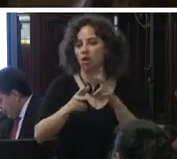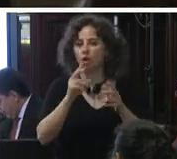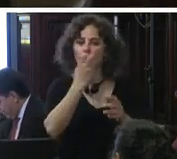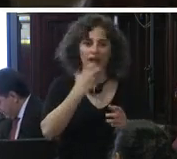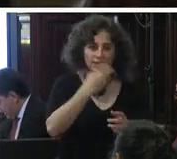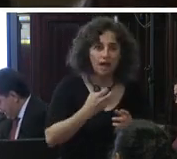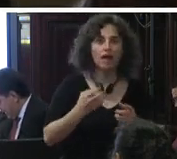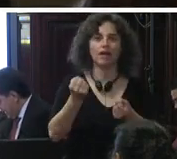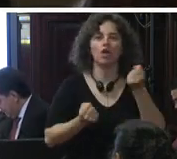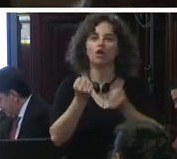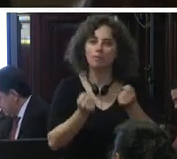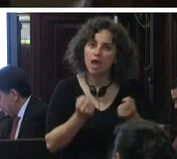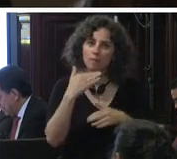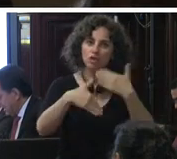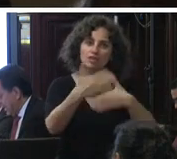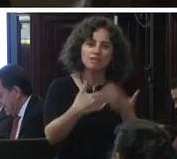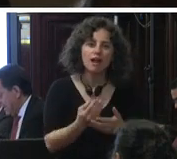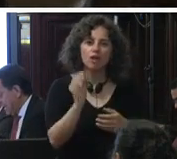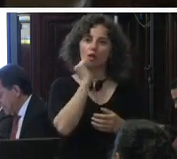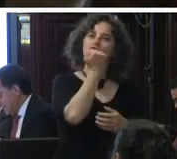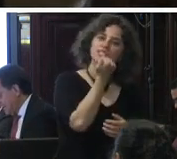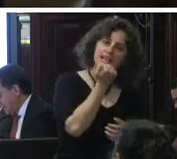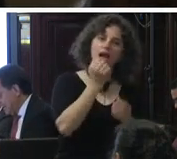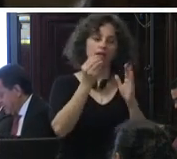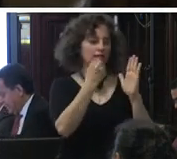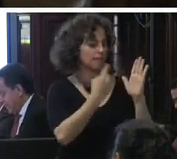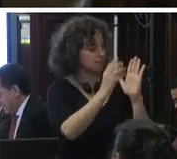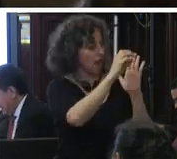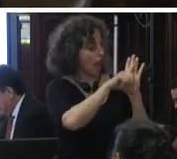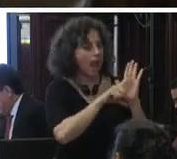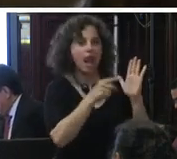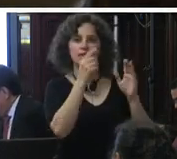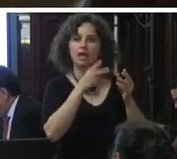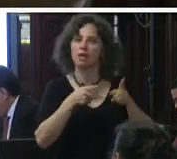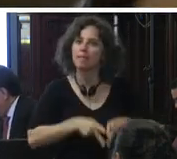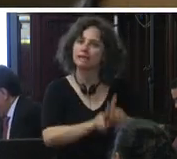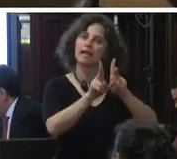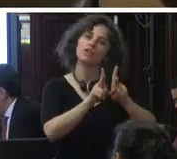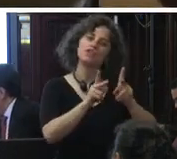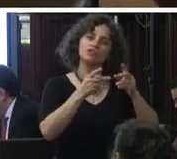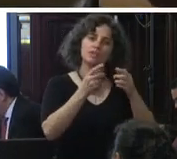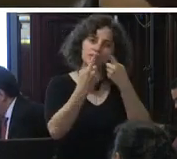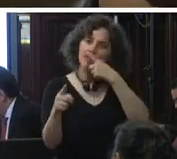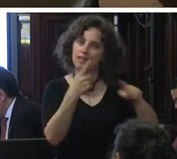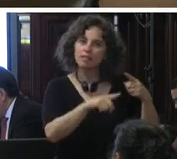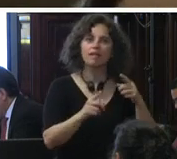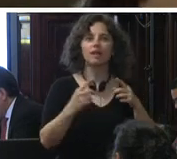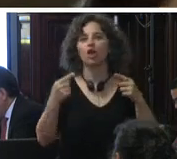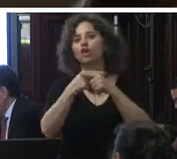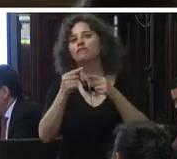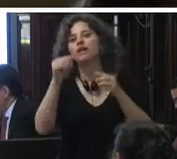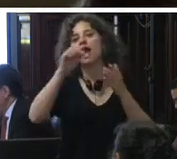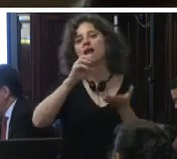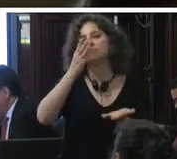confidencialidad previstos en la ley nacional de mecanismos alternativos de solución de controversias en materia